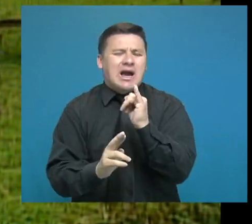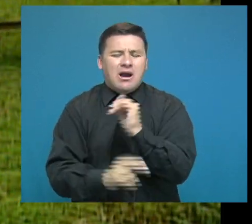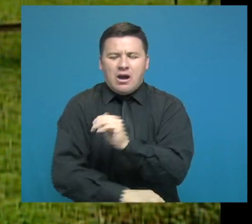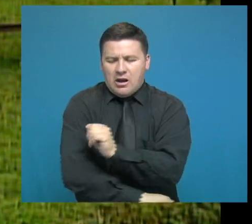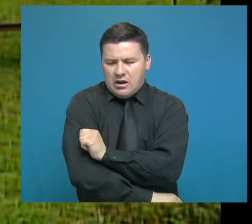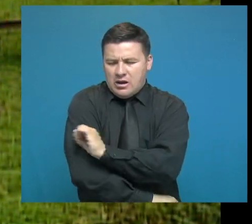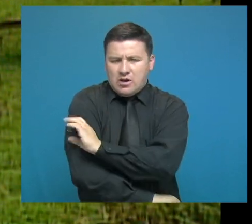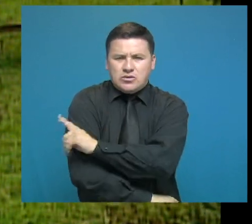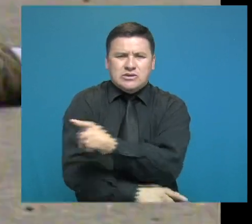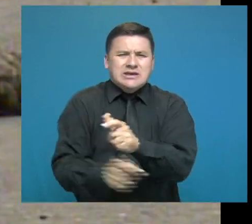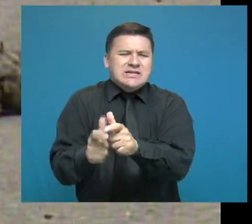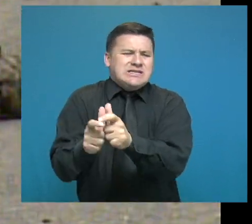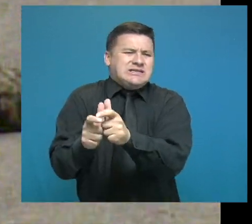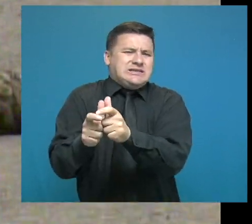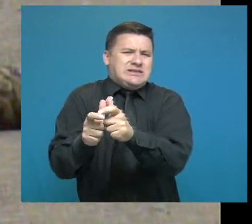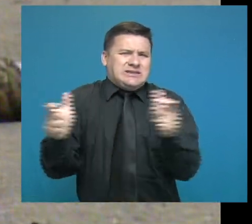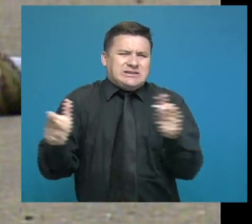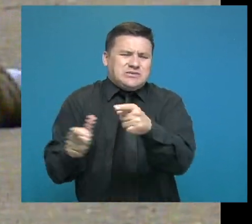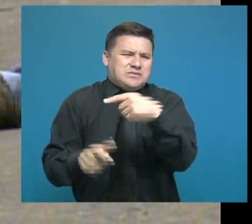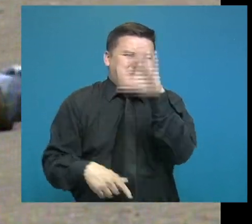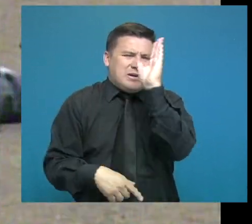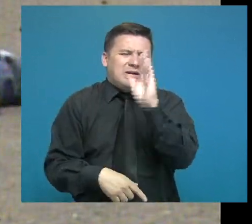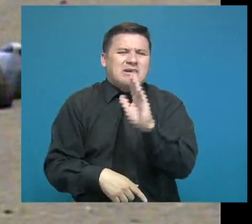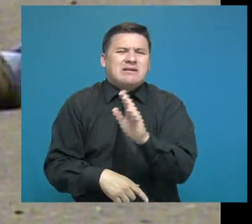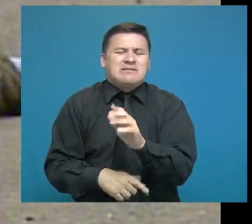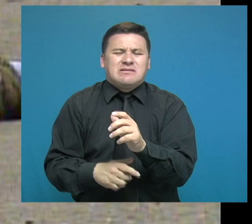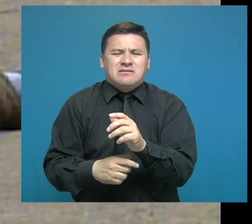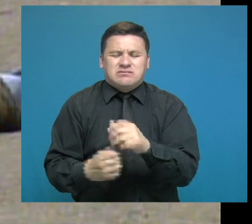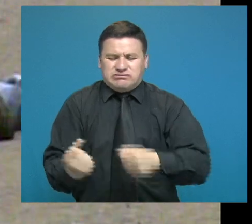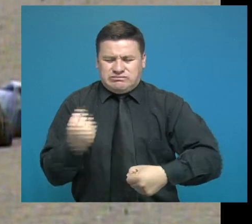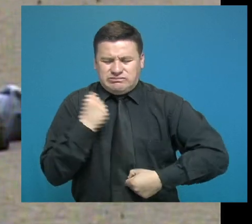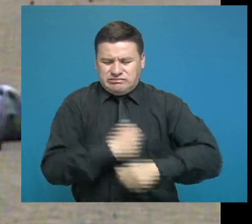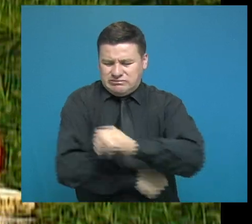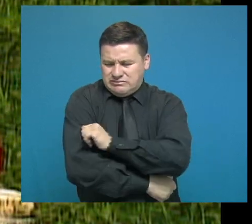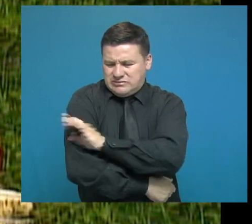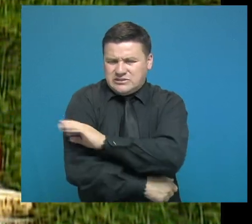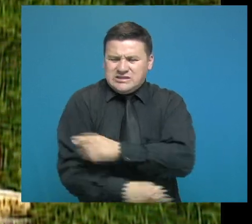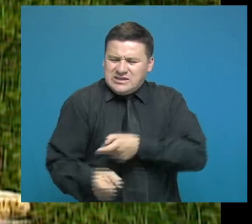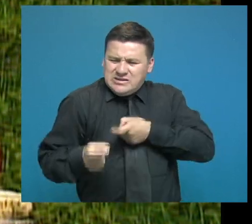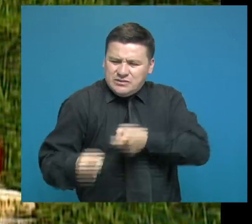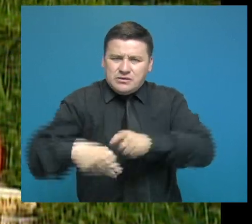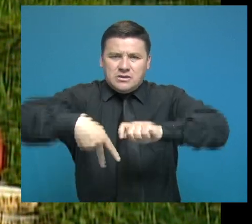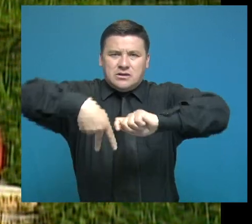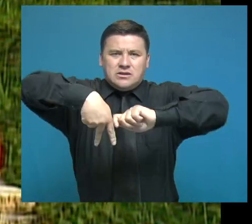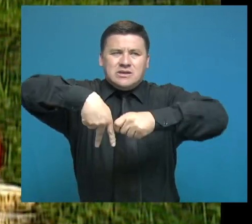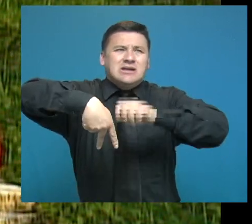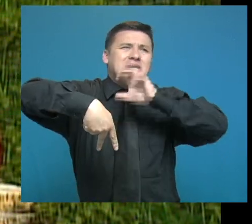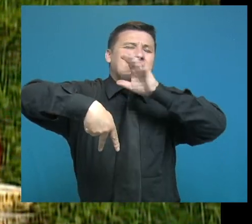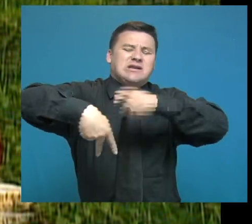por una mayor práctica de masacres, de desapariciones, de torturas.